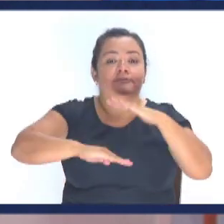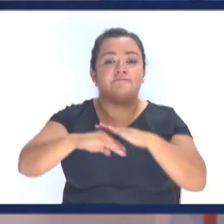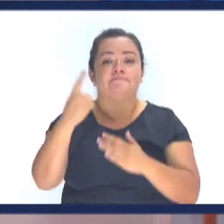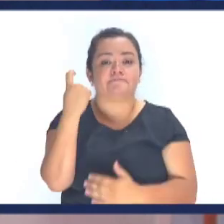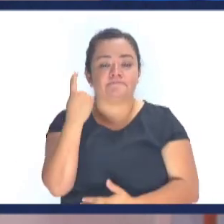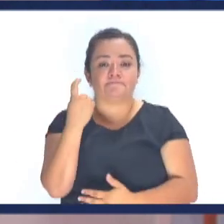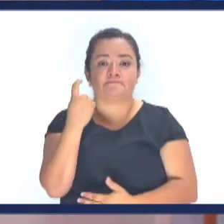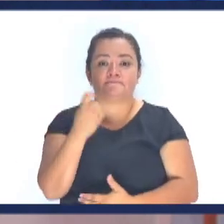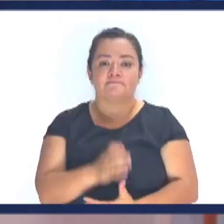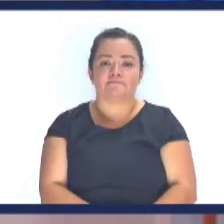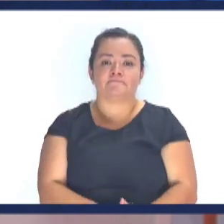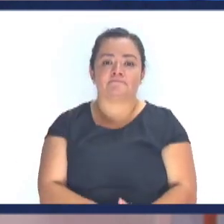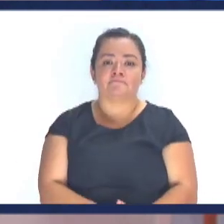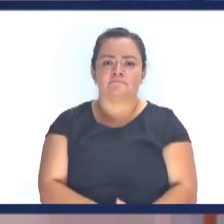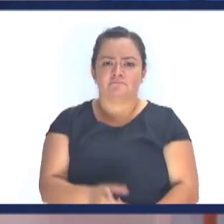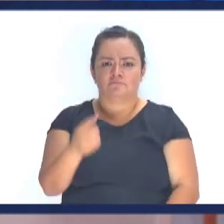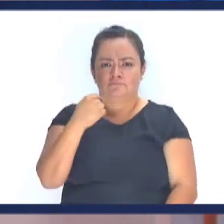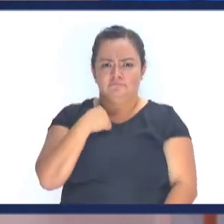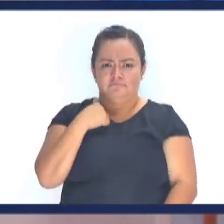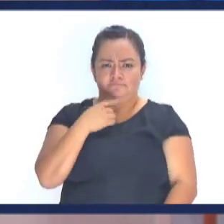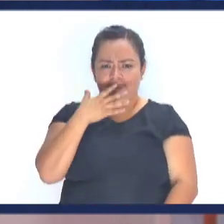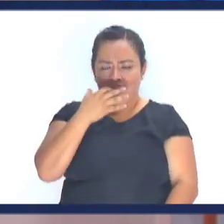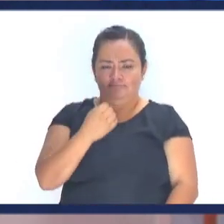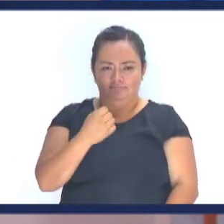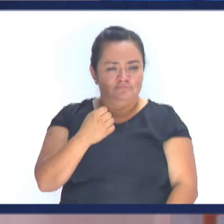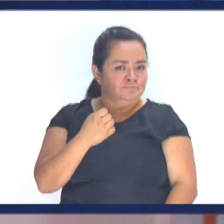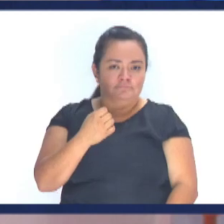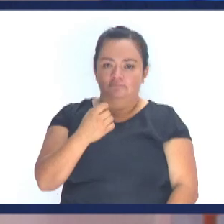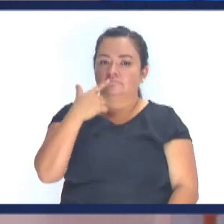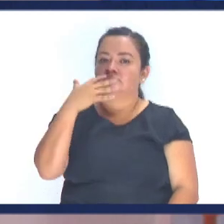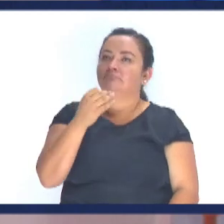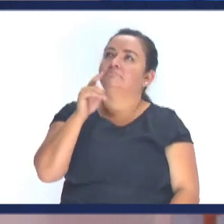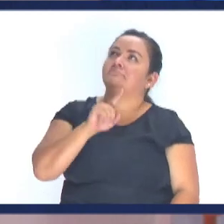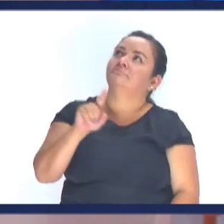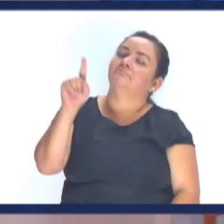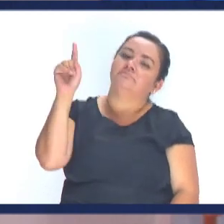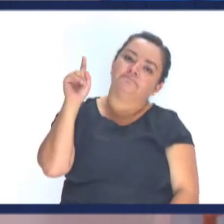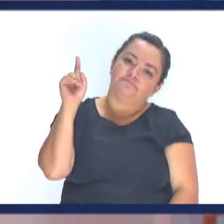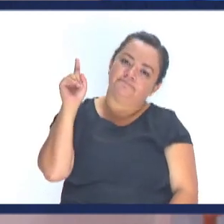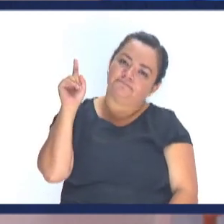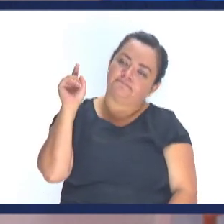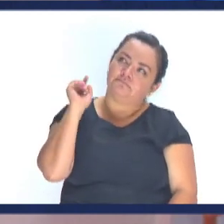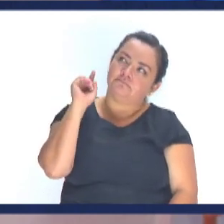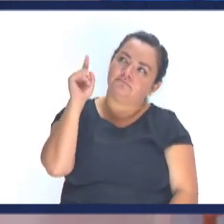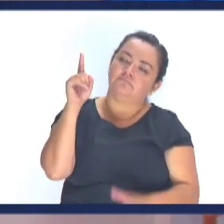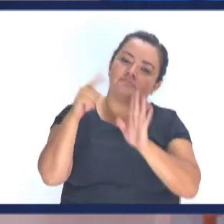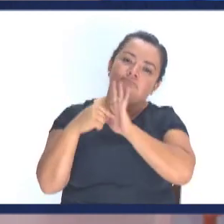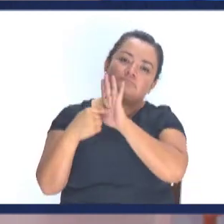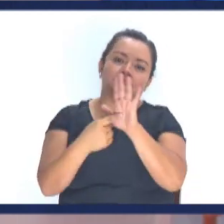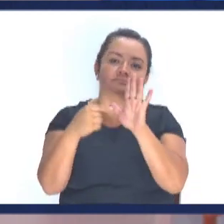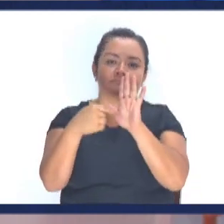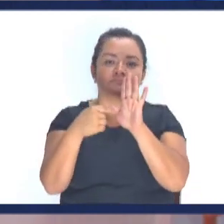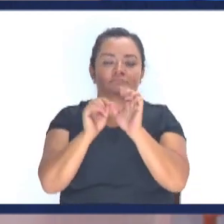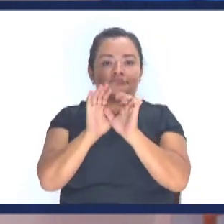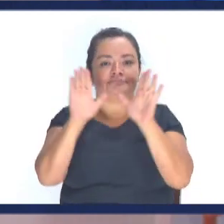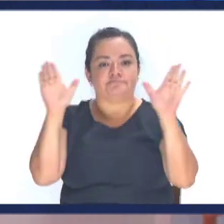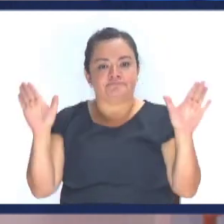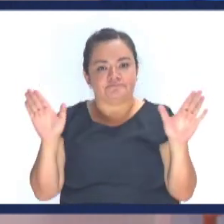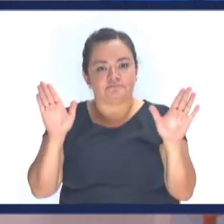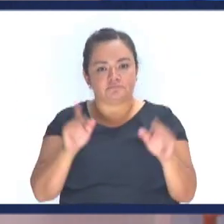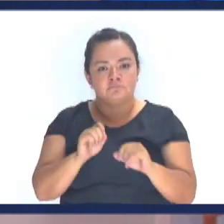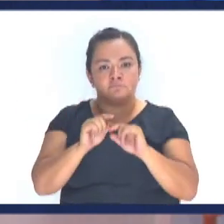Fundamentado en la verdad Yo no soy la verdad La verdad es Dios Y Dios se reveló A través de Cristo